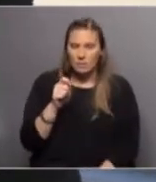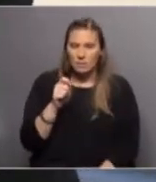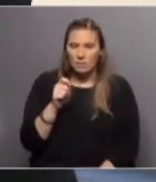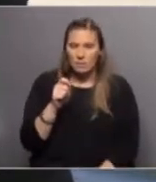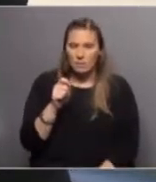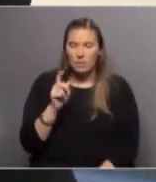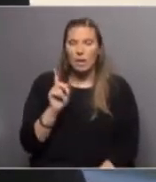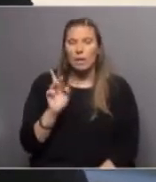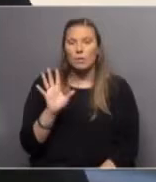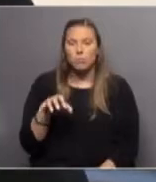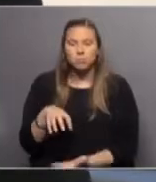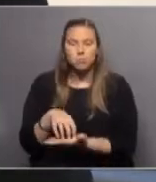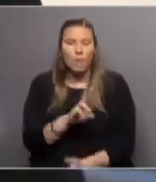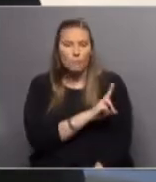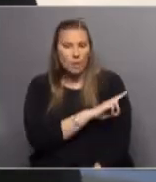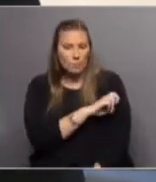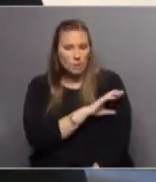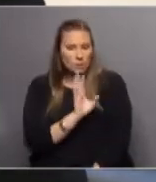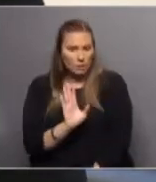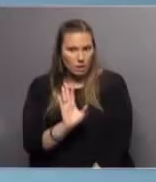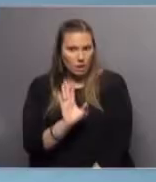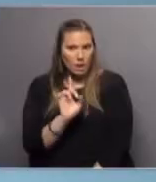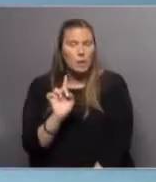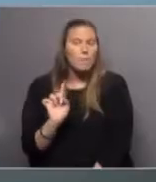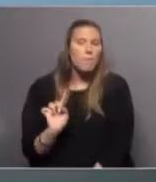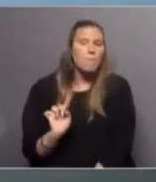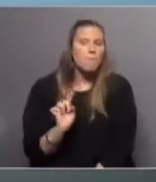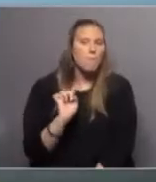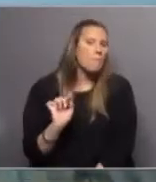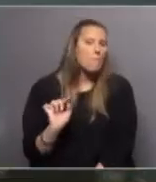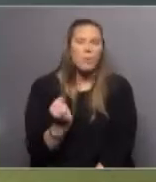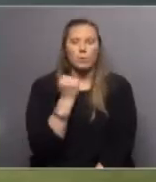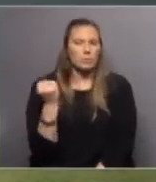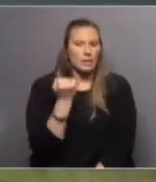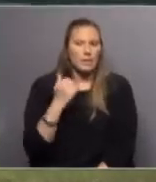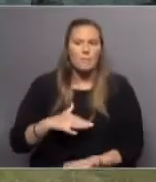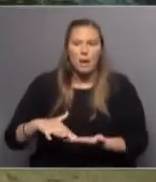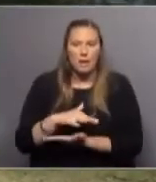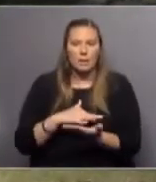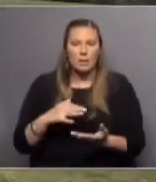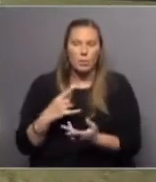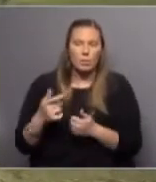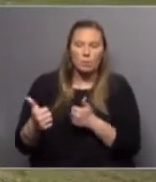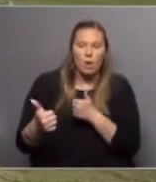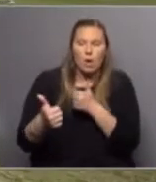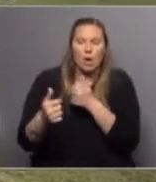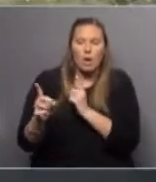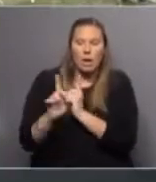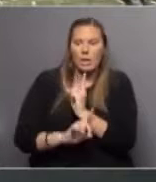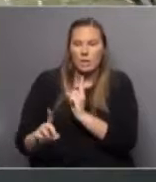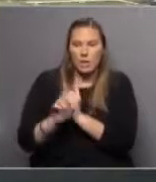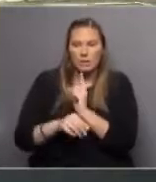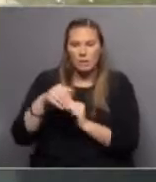la parte farmacéutica que tiene una preponderancia muy grande en el parque porque nuestro cliente angla justamente es